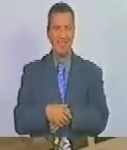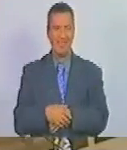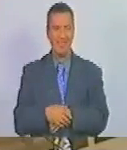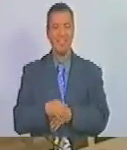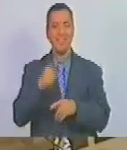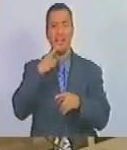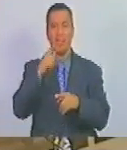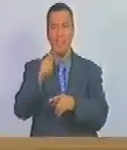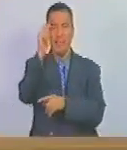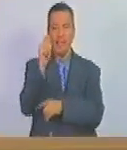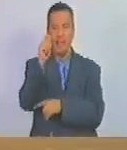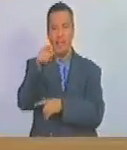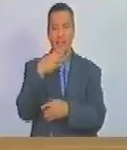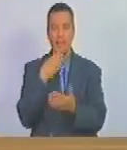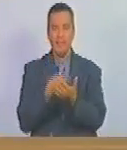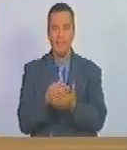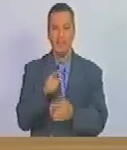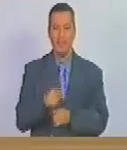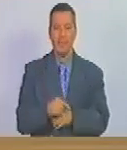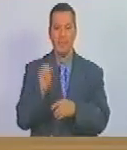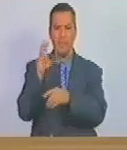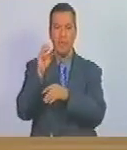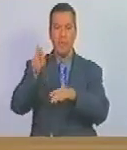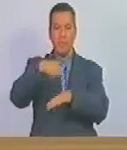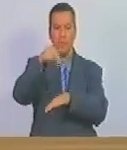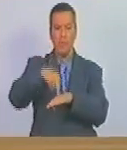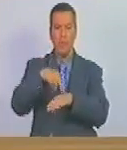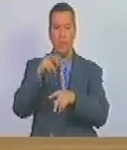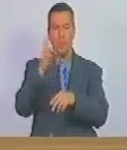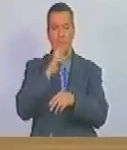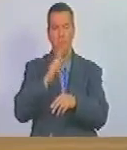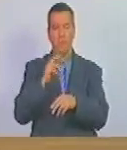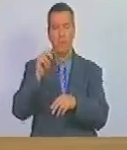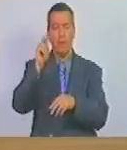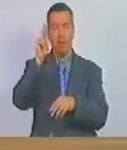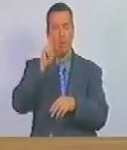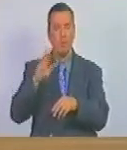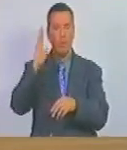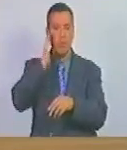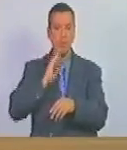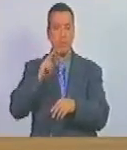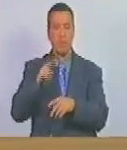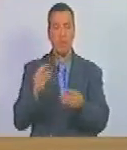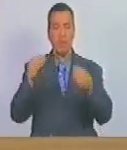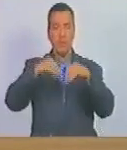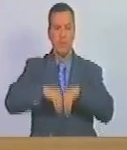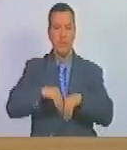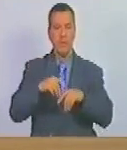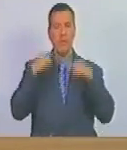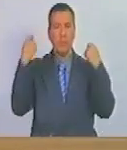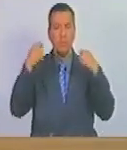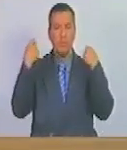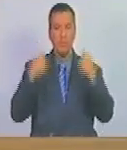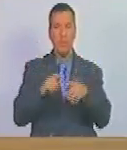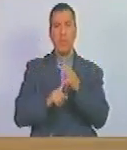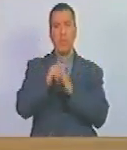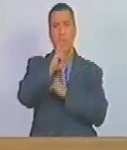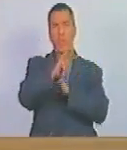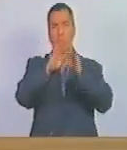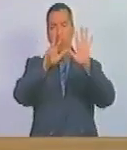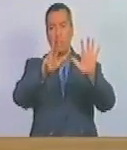adelante diputada gracias la asamblea nacional de la república bolivariana de Venezuela acuerdo en celebración de los